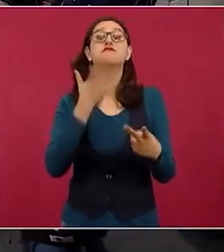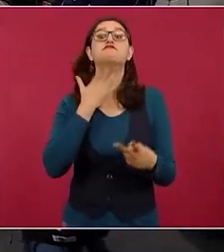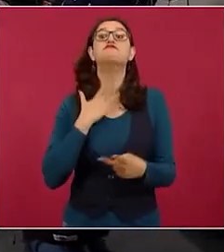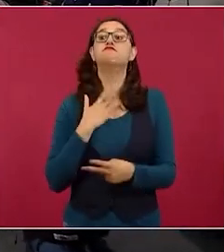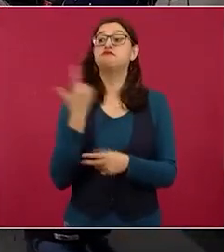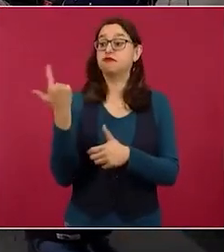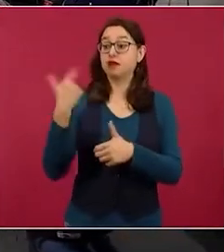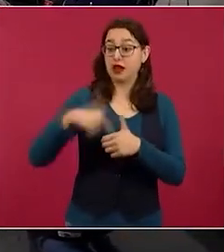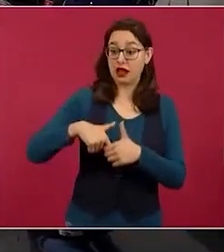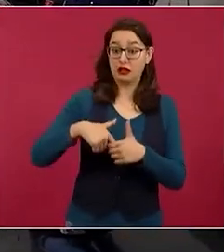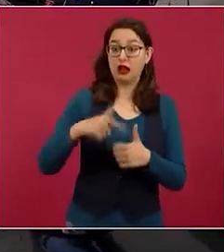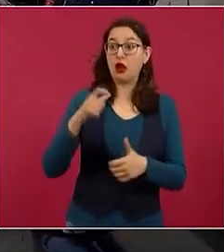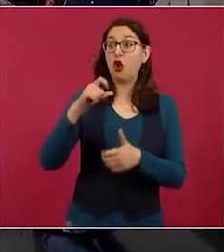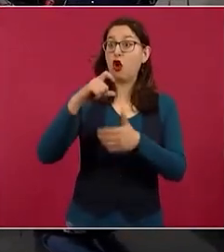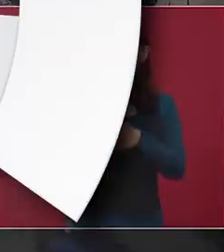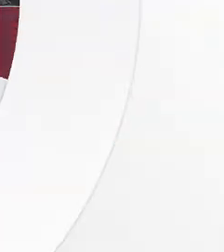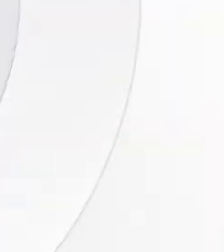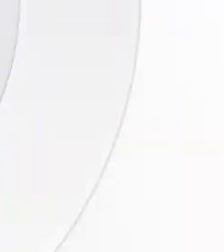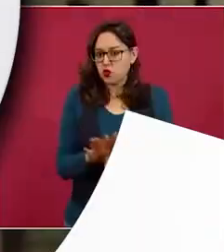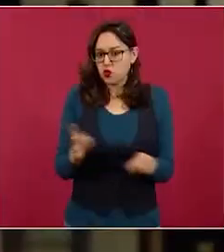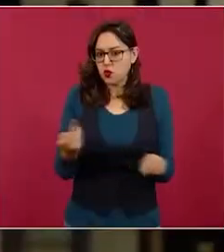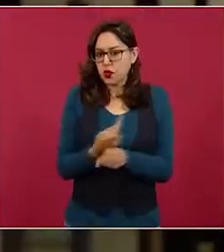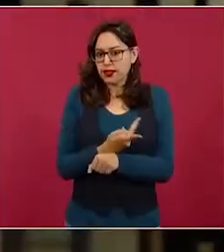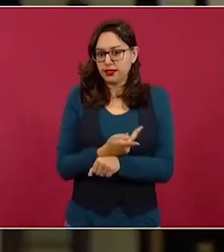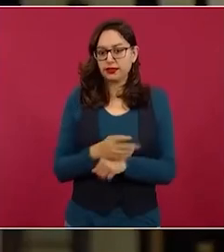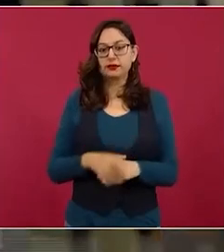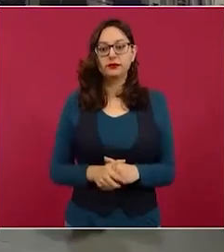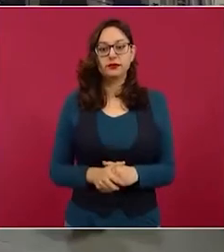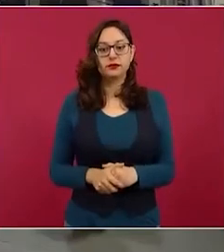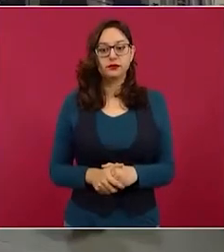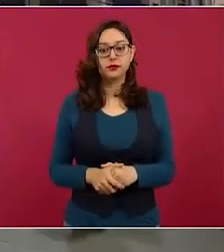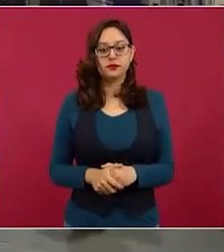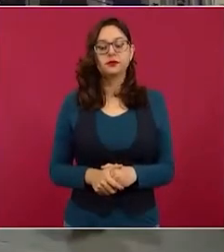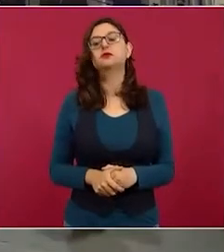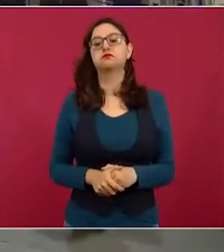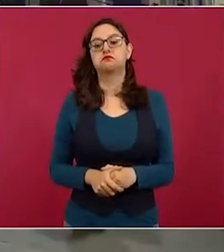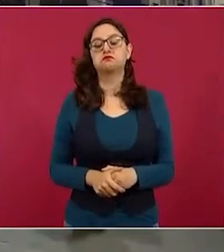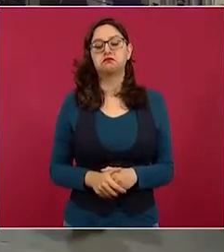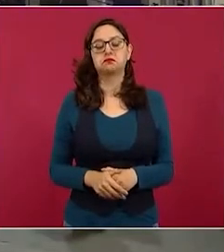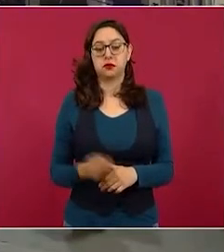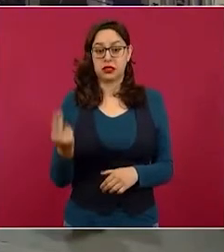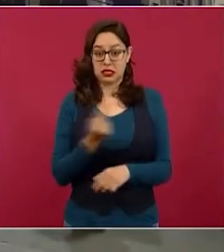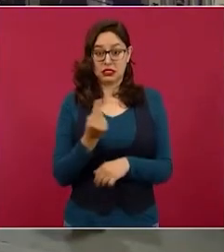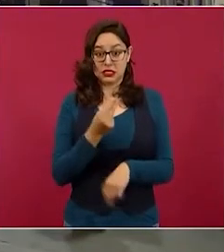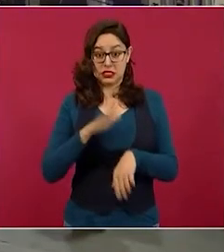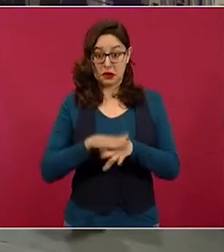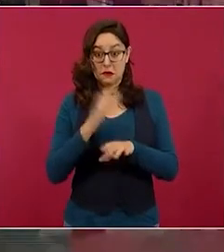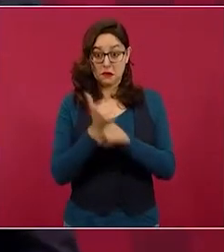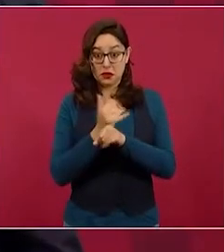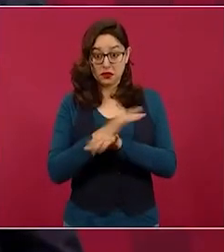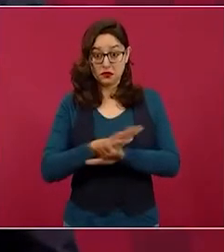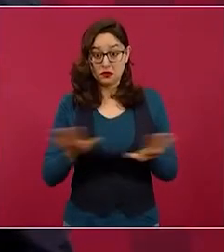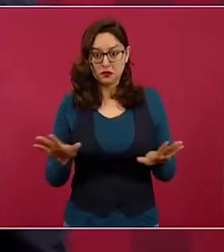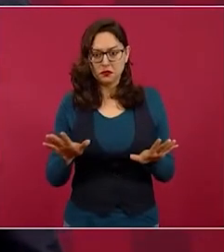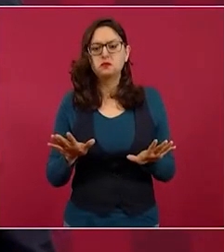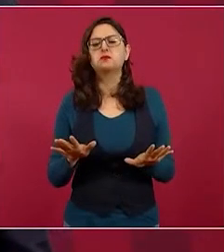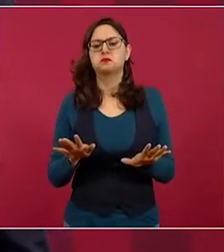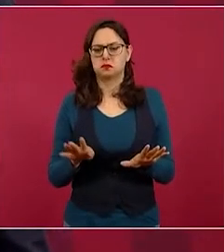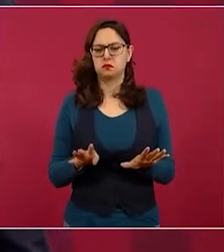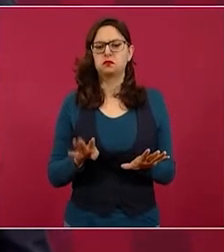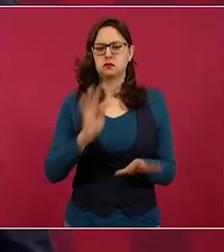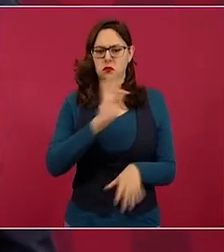45%. Pues si hace falta más información se va a